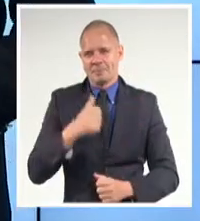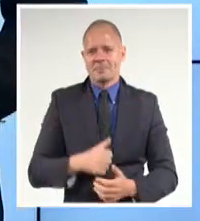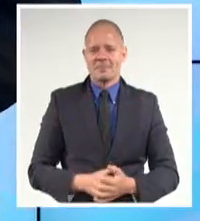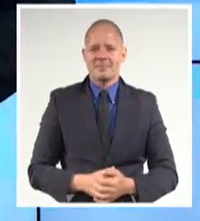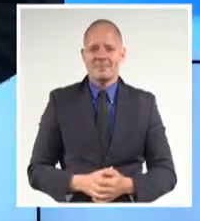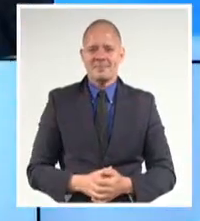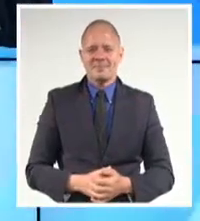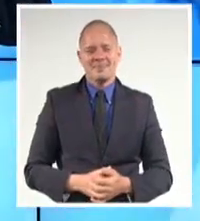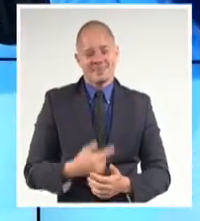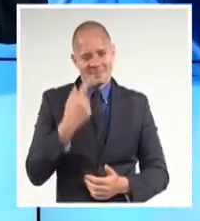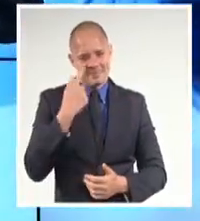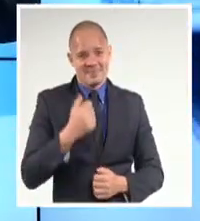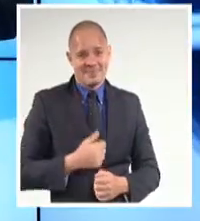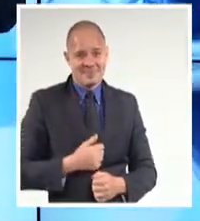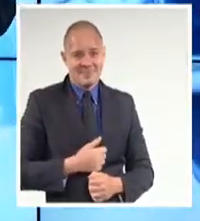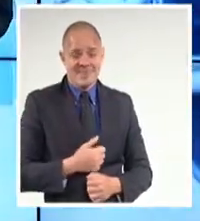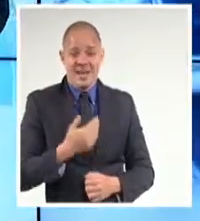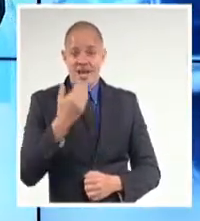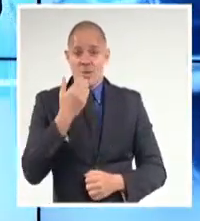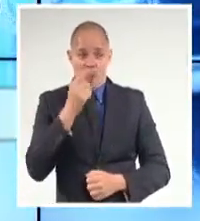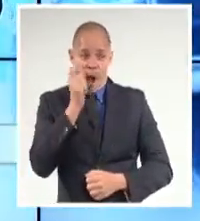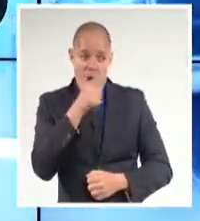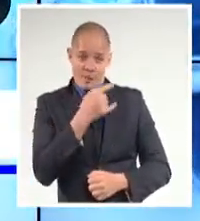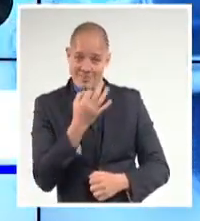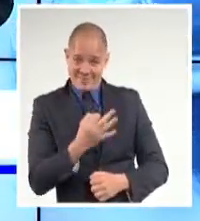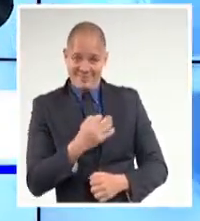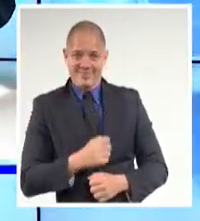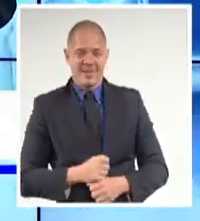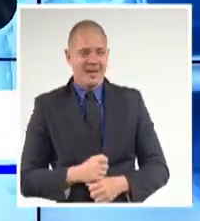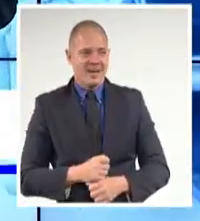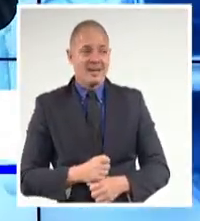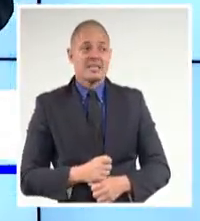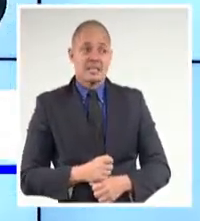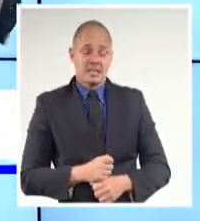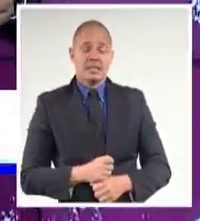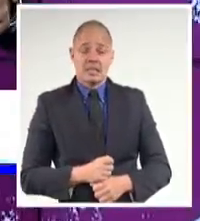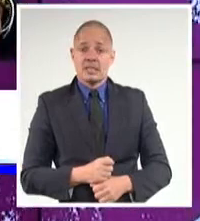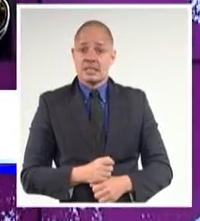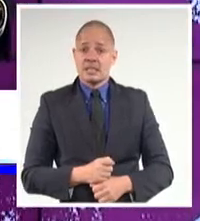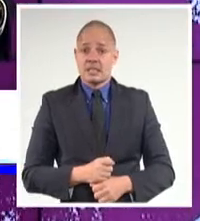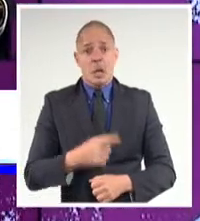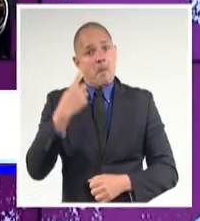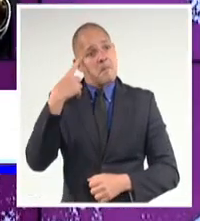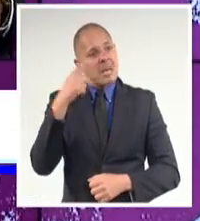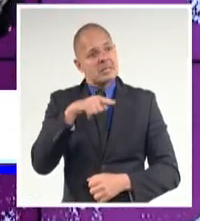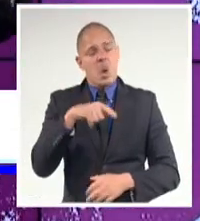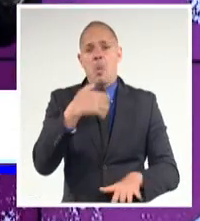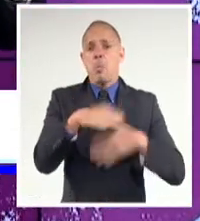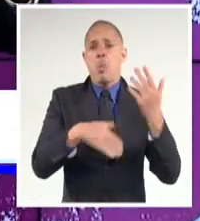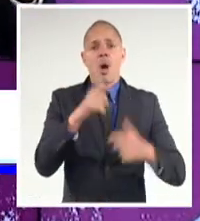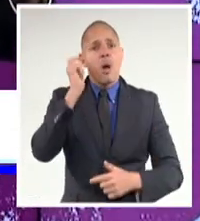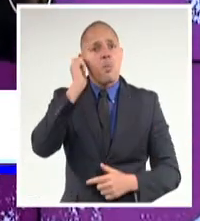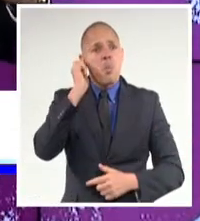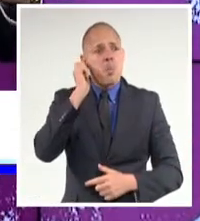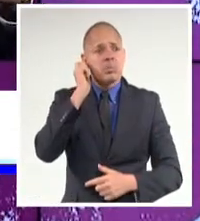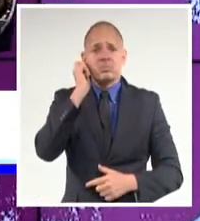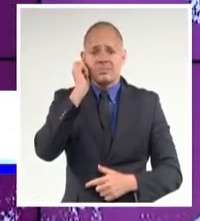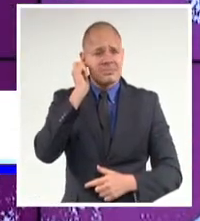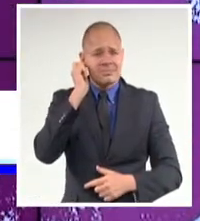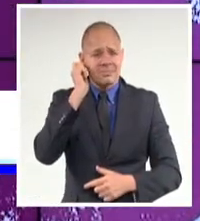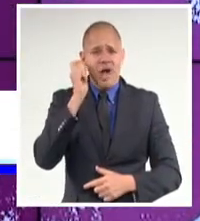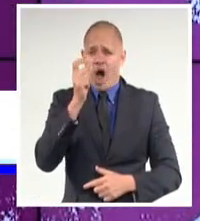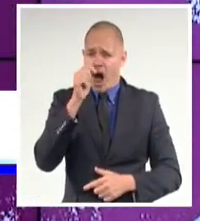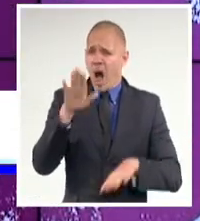Gracias amigos Rey, que bueno también que lo digas así, porque no es un tema solo de mujeres, aunque sí son ellas las más